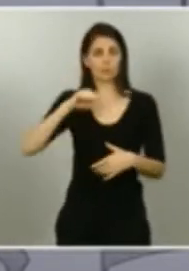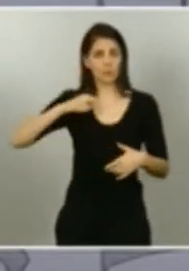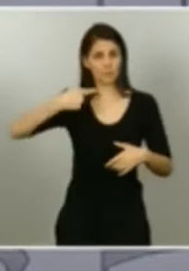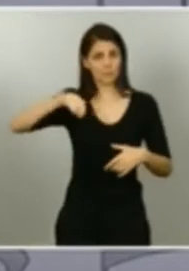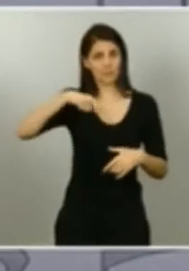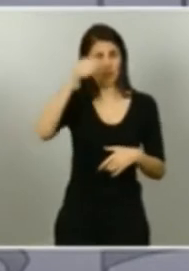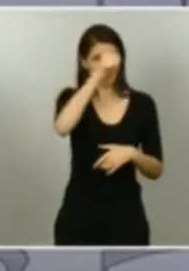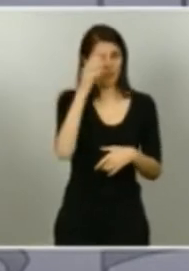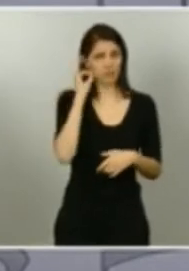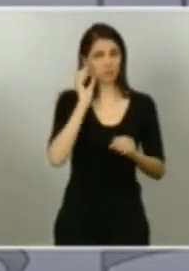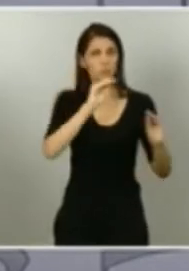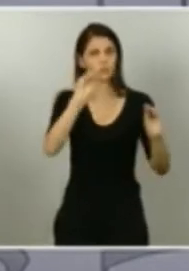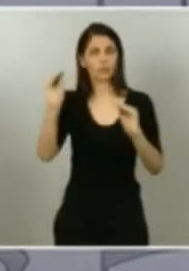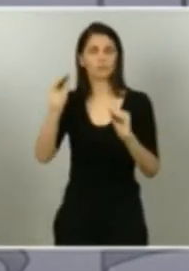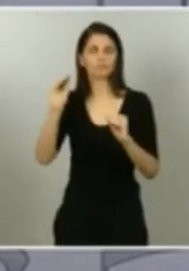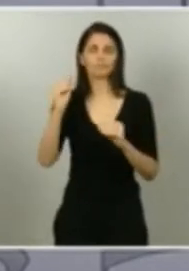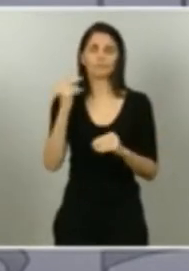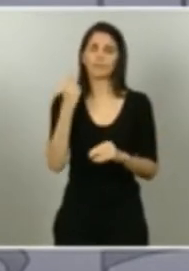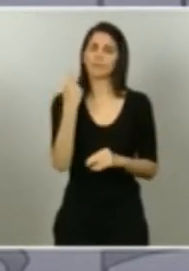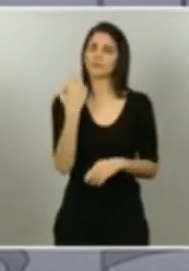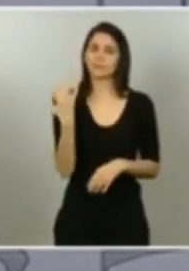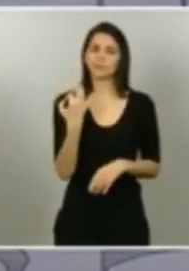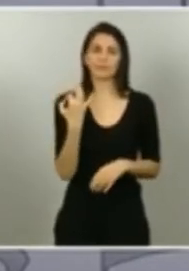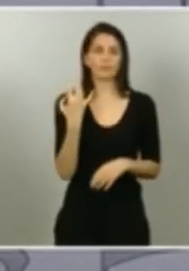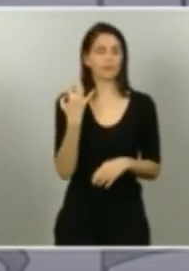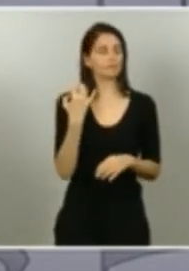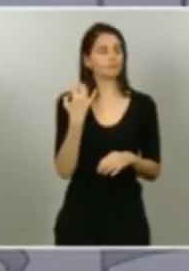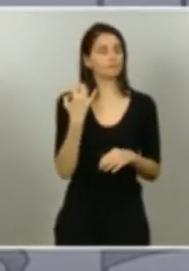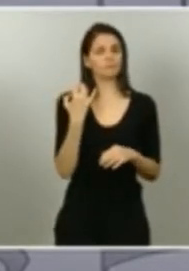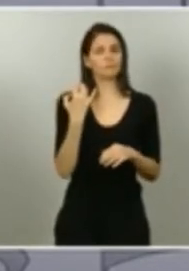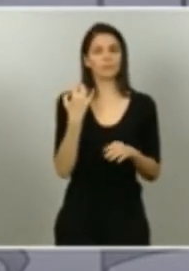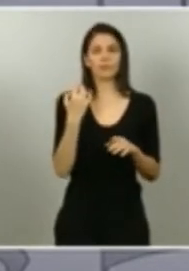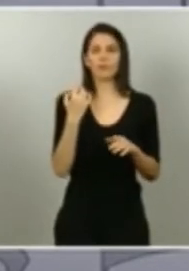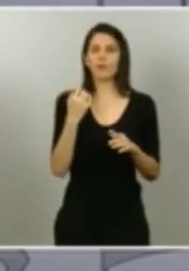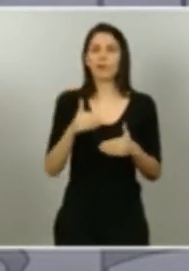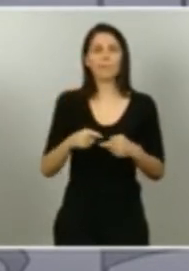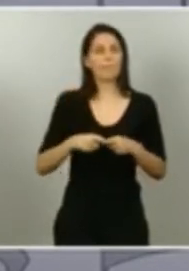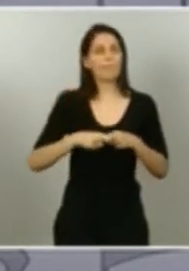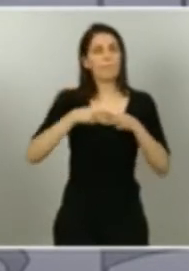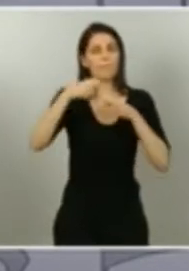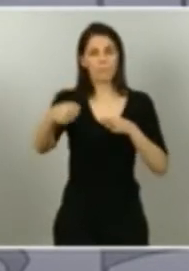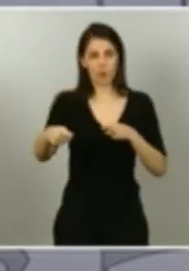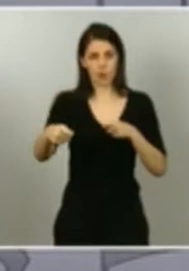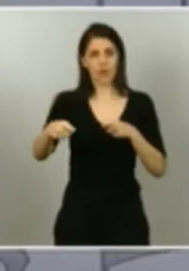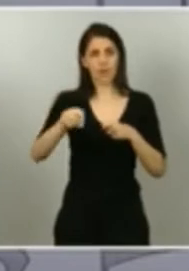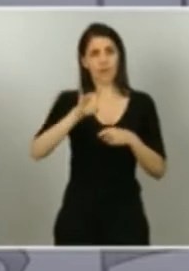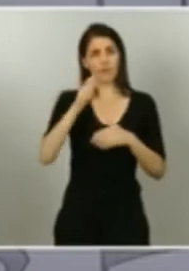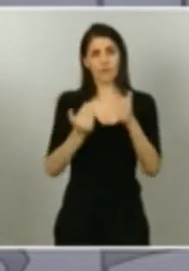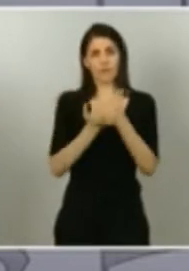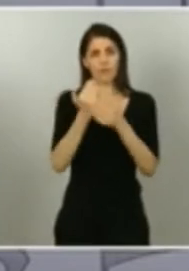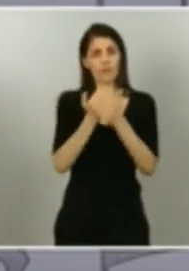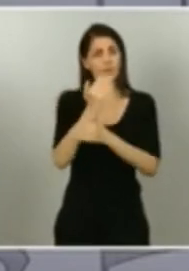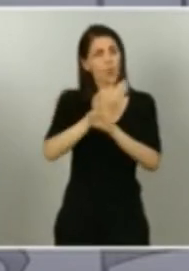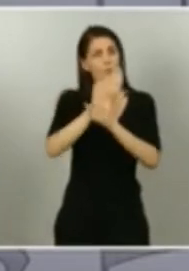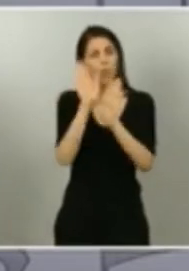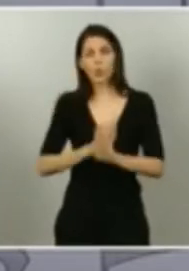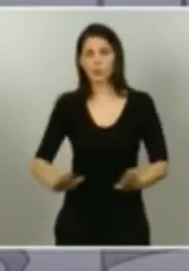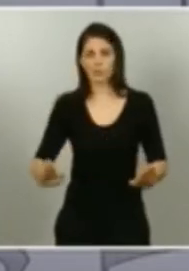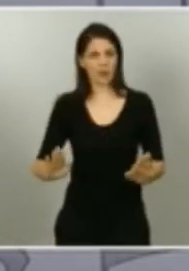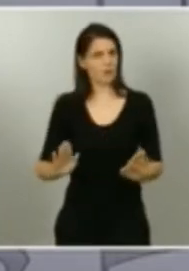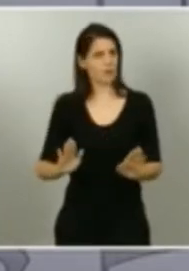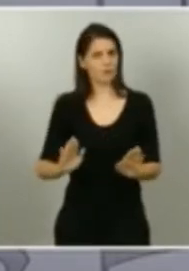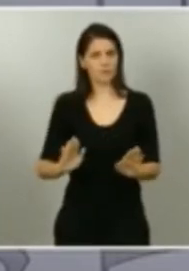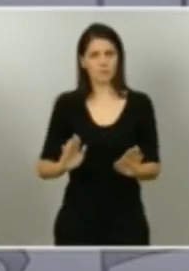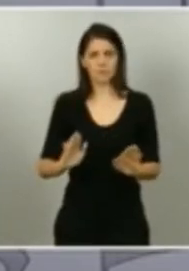necesitar una última y definitiva prórroga de 15 días del estado de alarma. Una última y definitiva